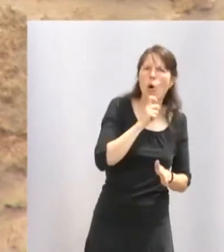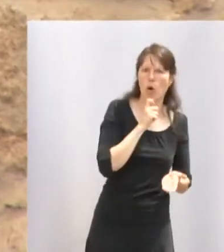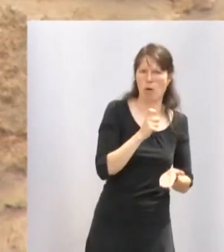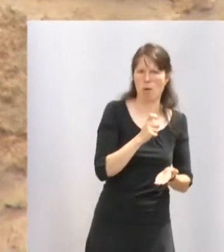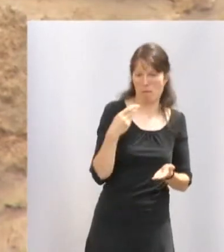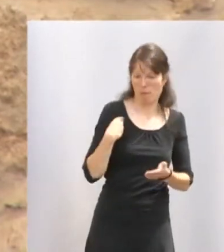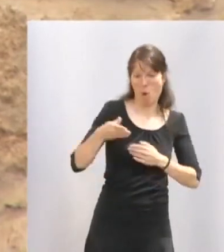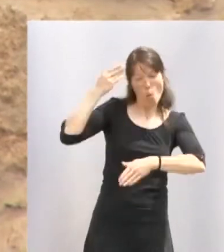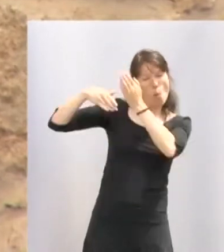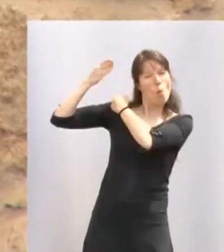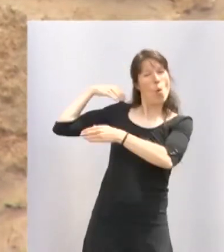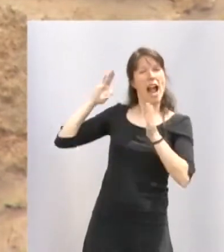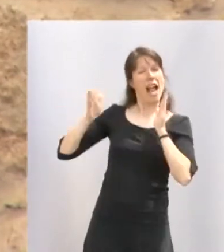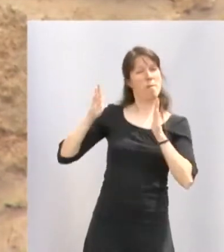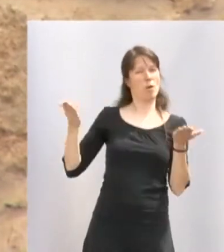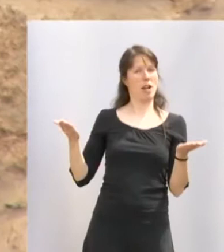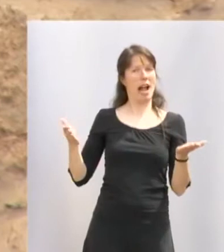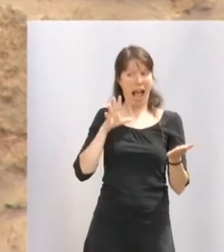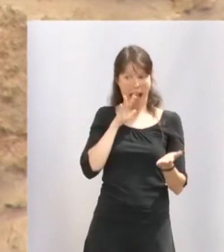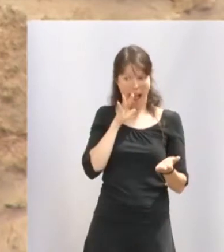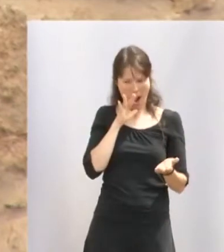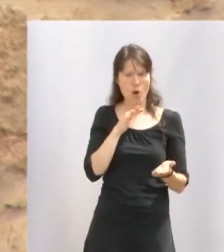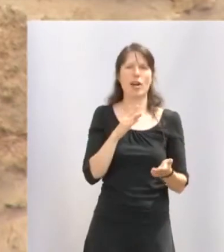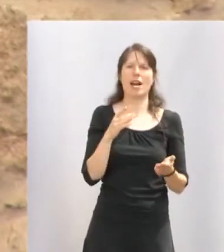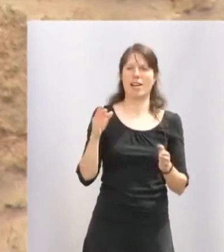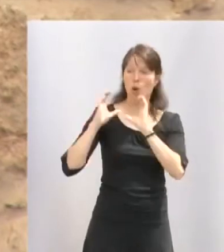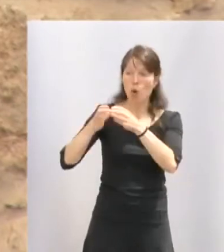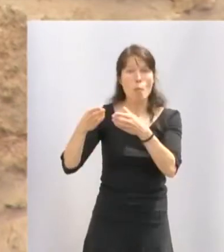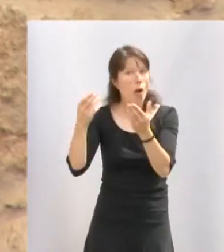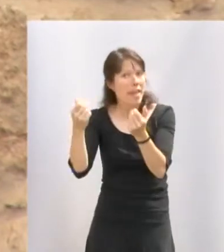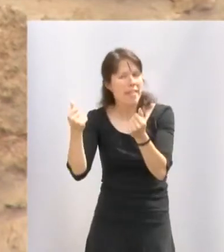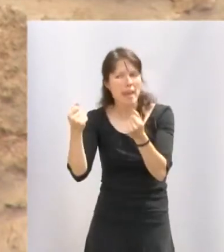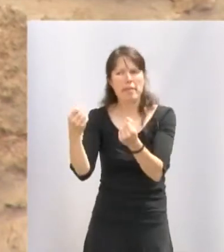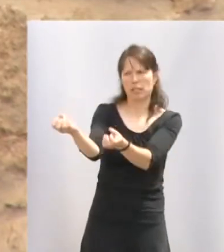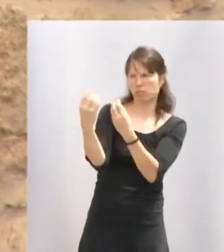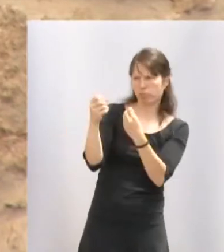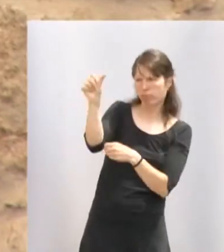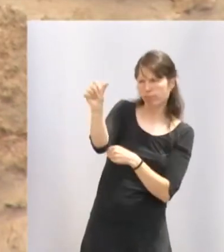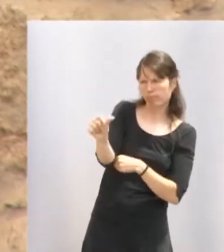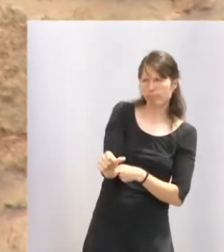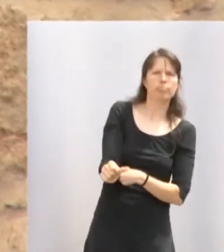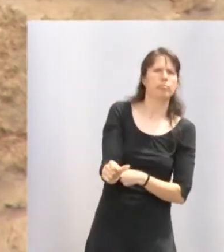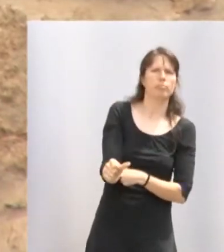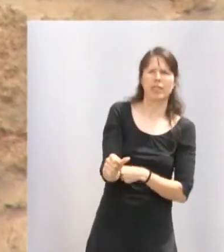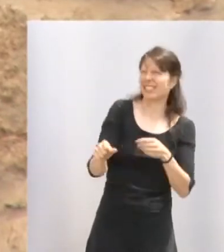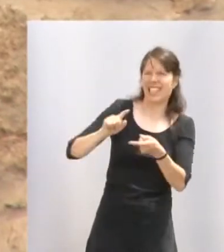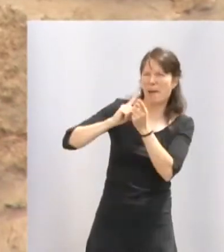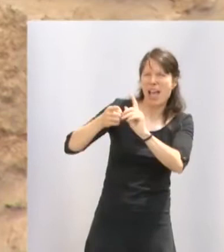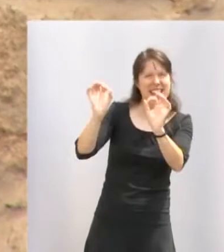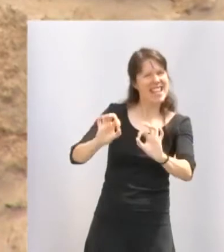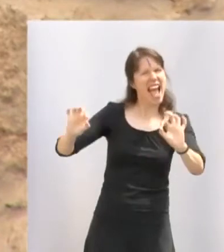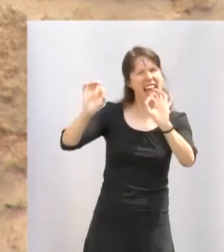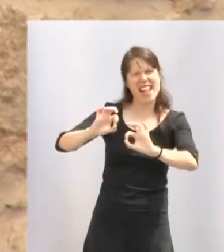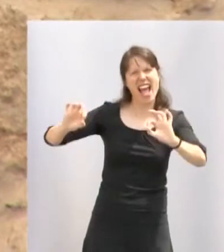popular de nuestros antepasados, y que hoy nos las ofrece el grupo sin experimentar alteración alguna a pesar del paso del